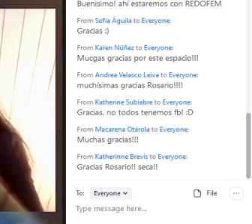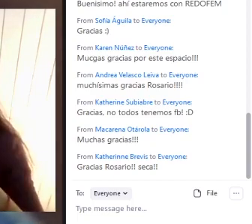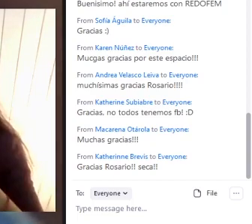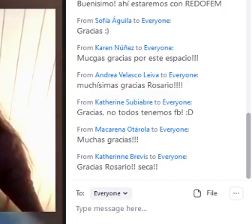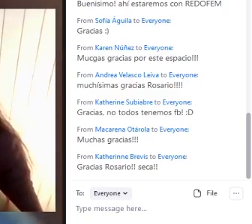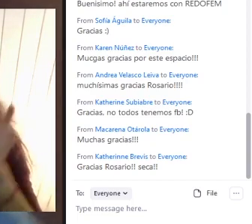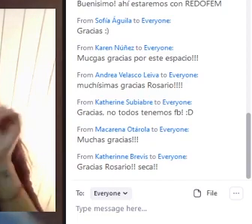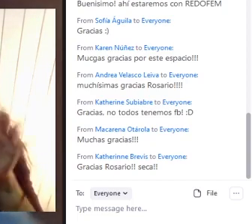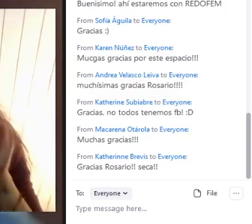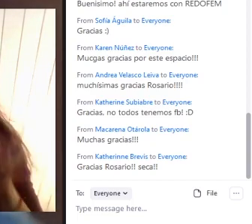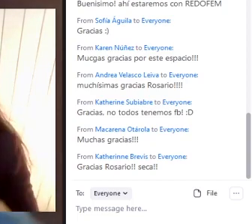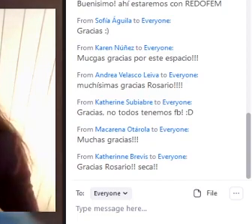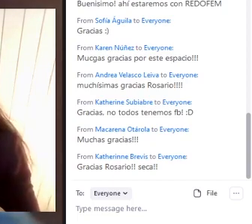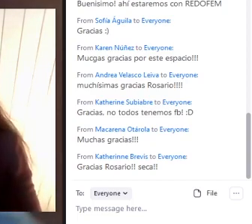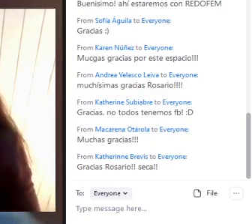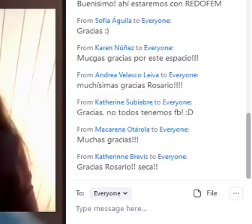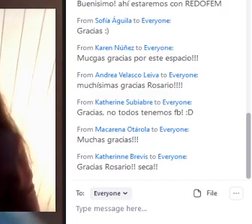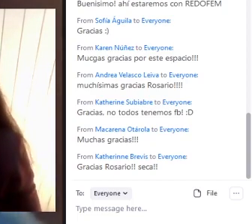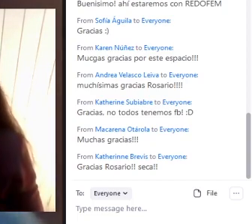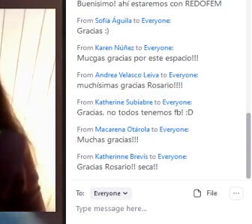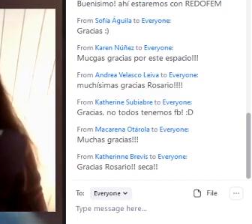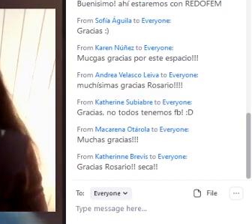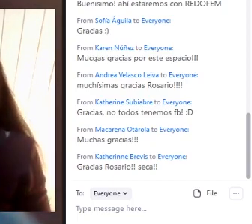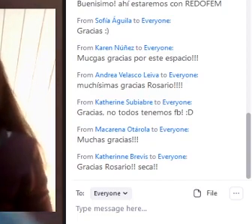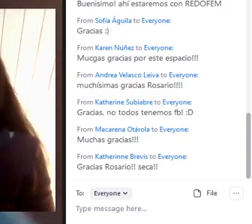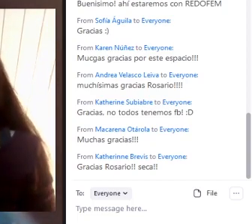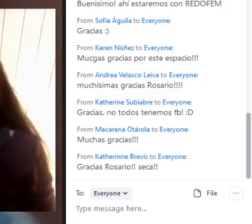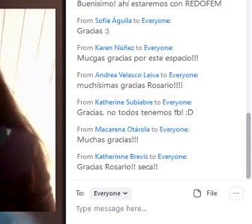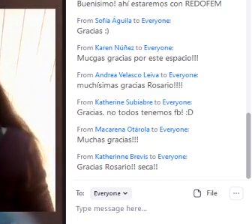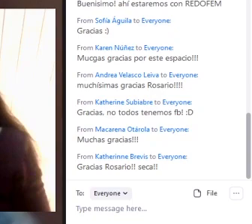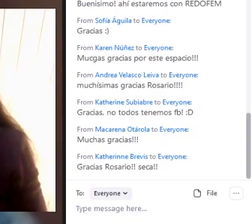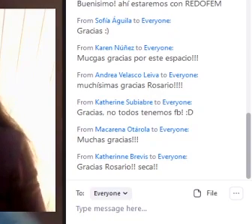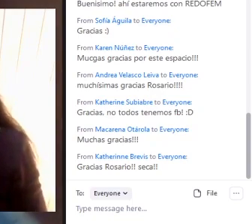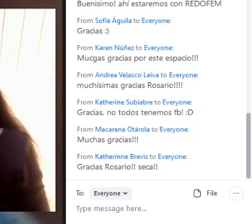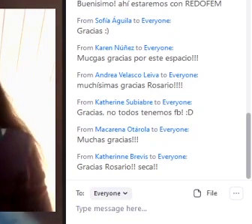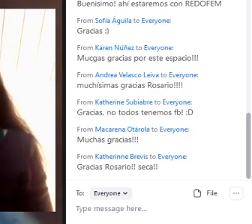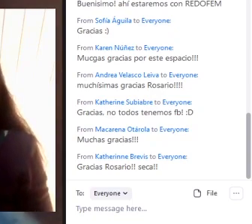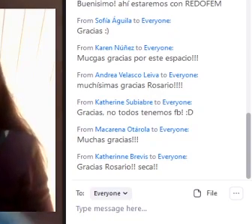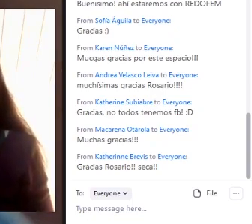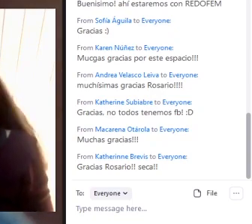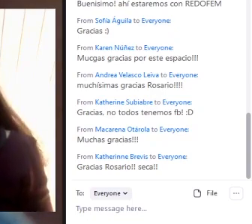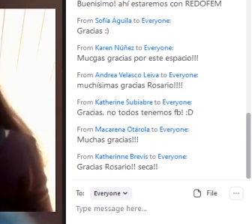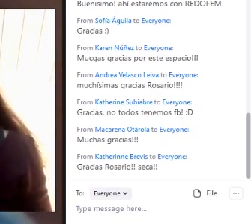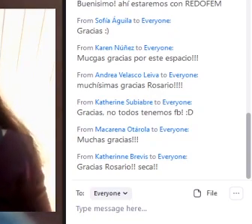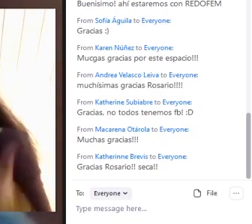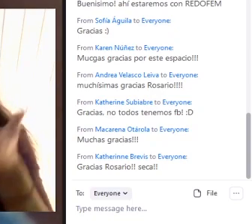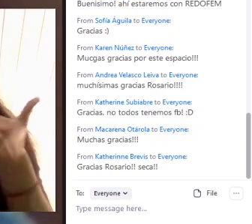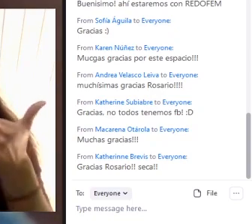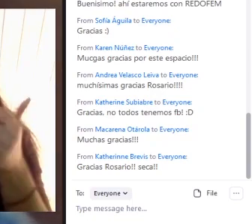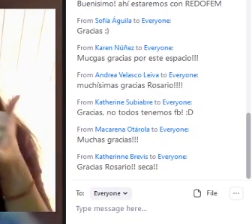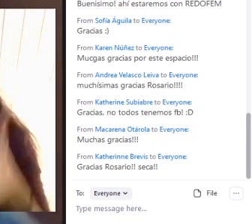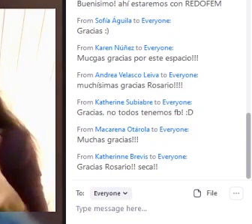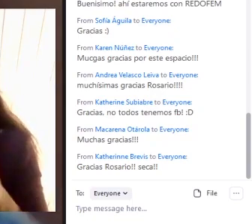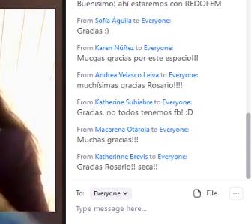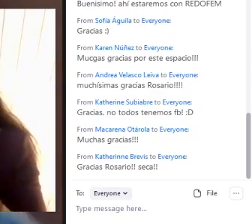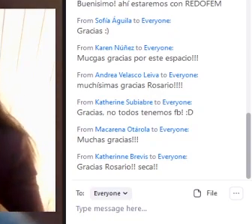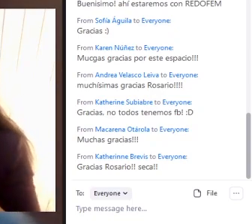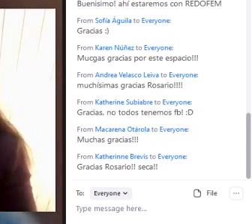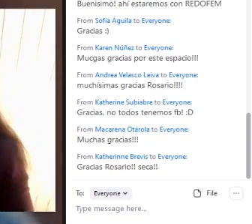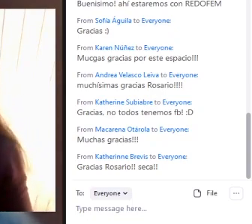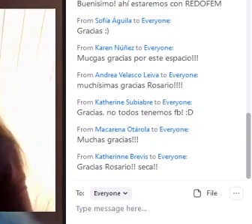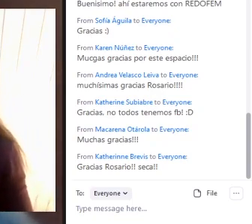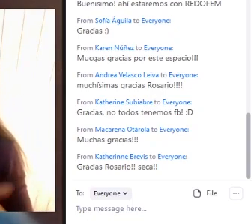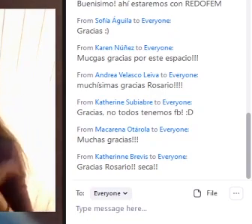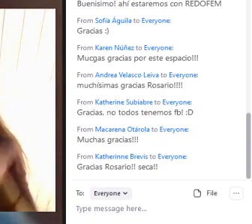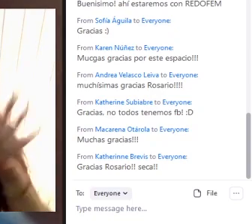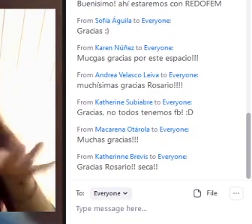infancia Ya Tatiana Peso También nos comentaba Que dice Que una de las cosas Que lograron En el año 2018 Con la Asamblea De Mujeres